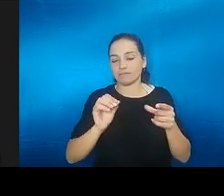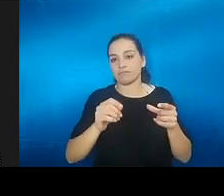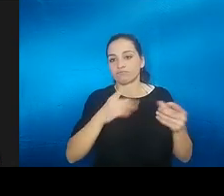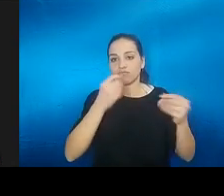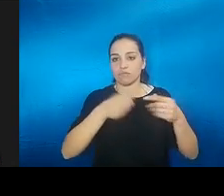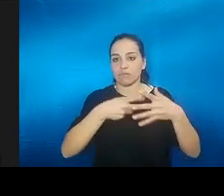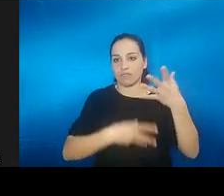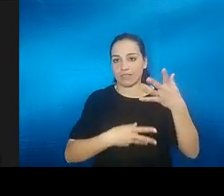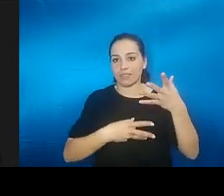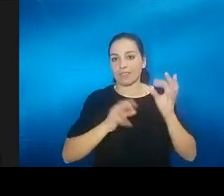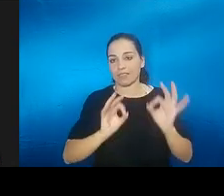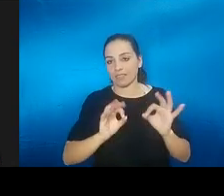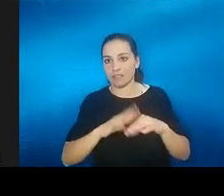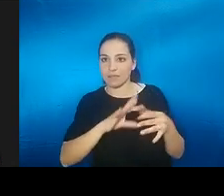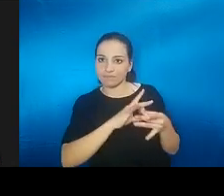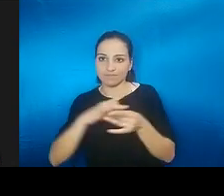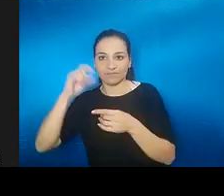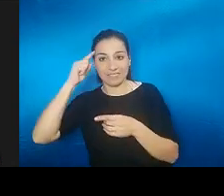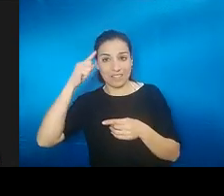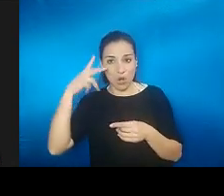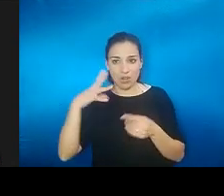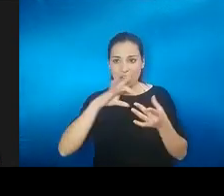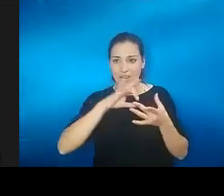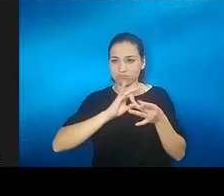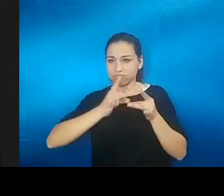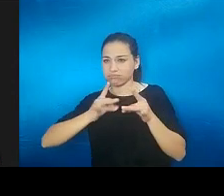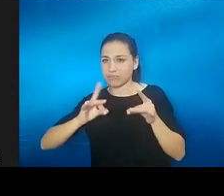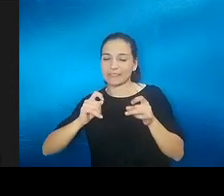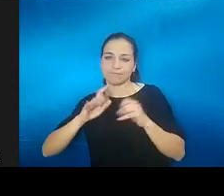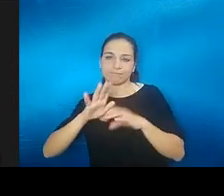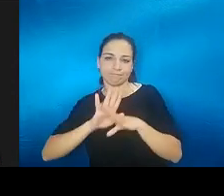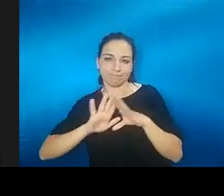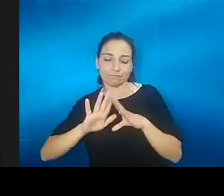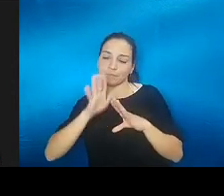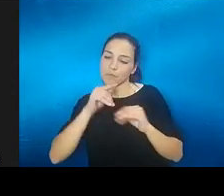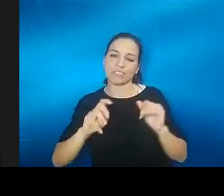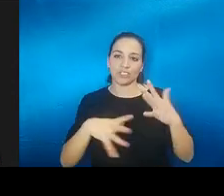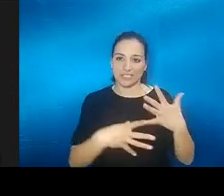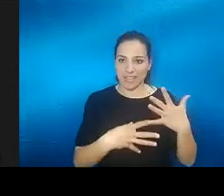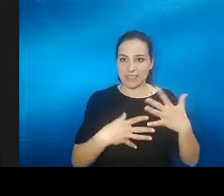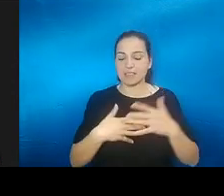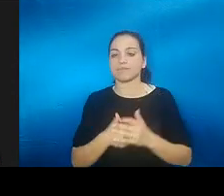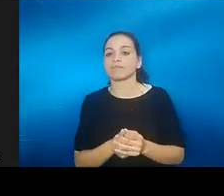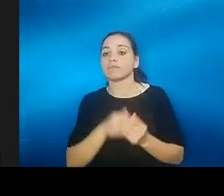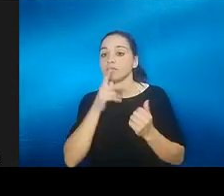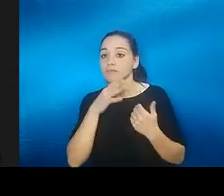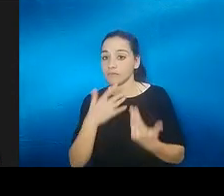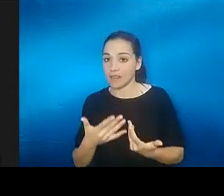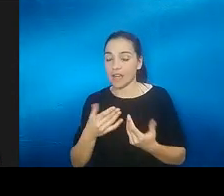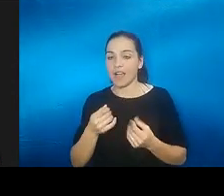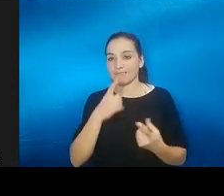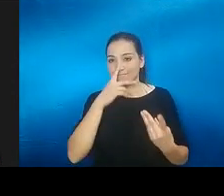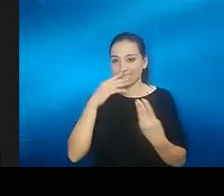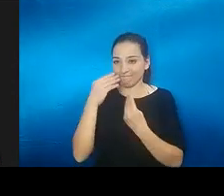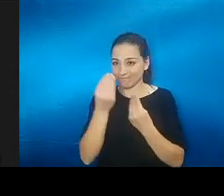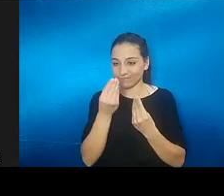interconexión neuronal tan compleja por eso digo que ¿dónde va a estar la complejidad del implante olfatorio? en que los